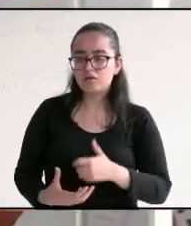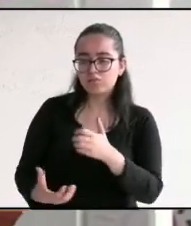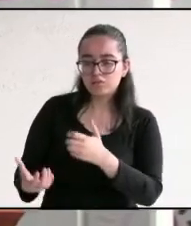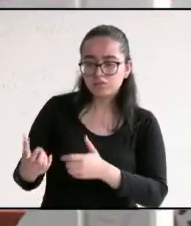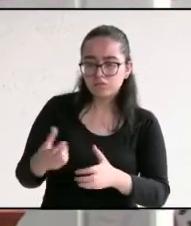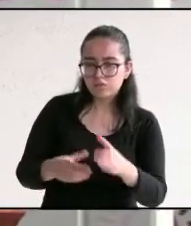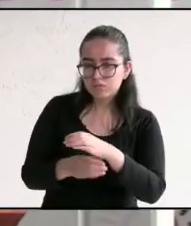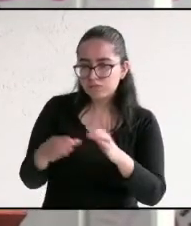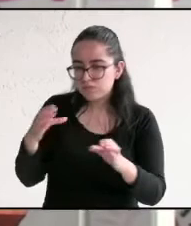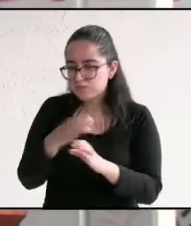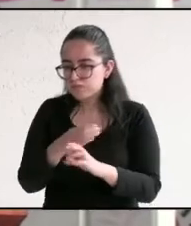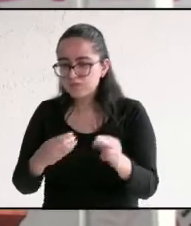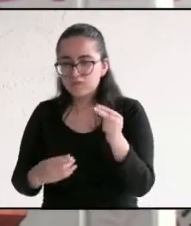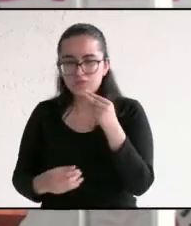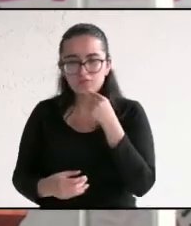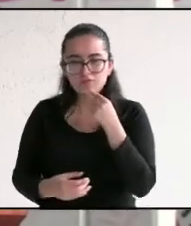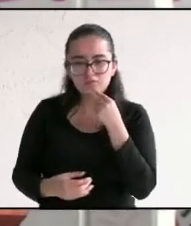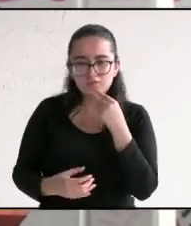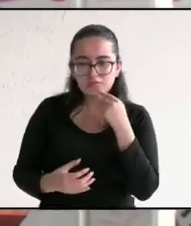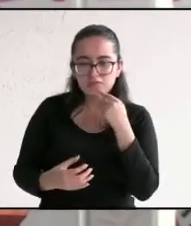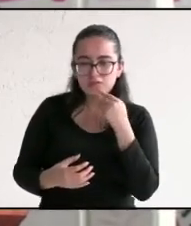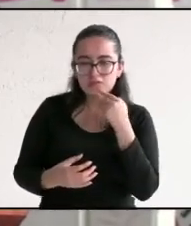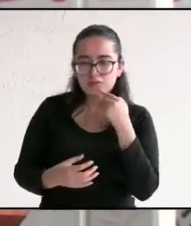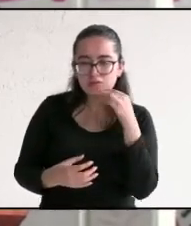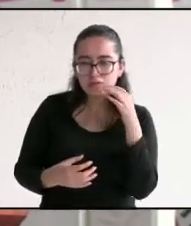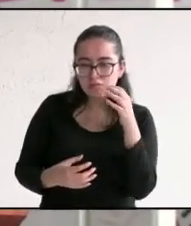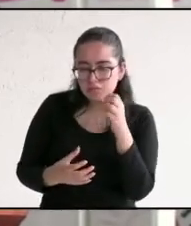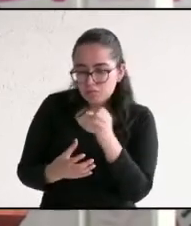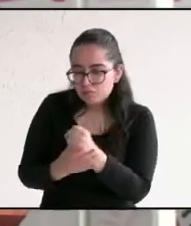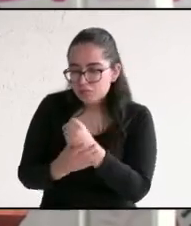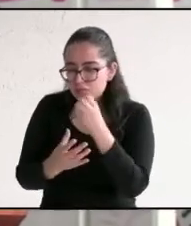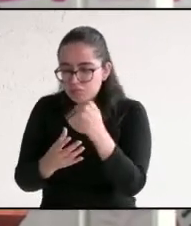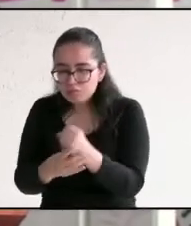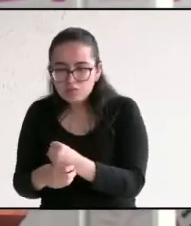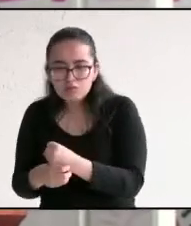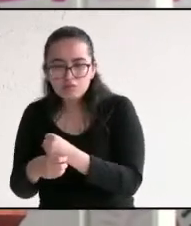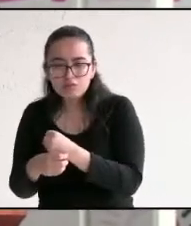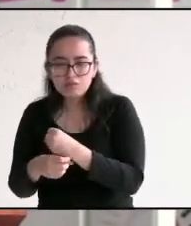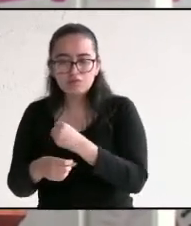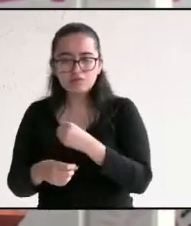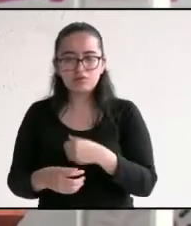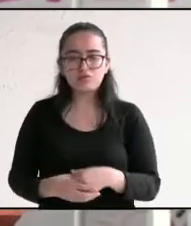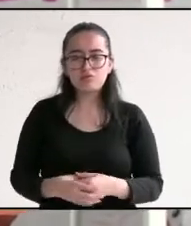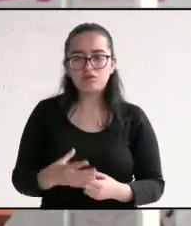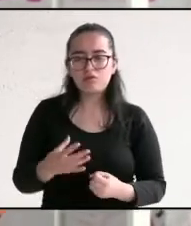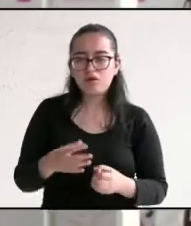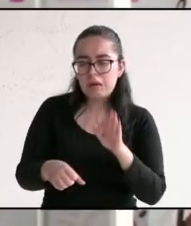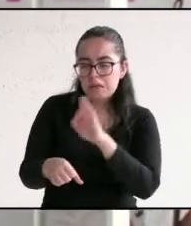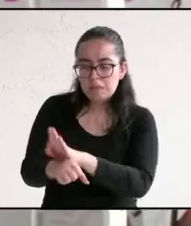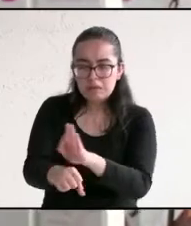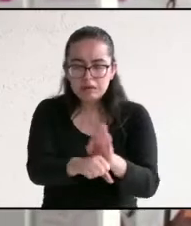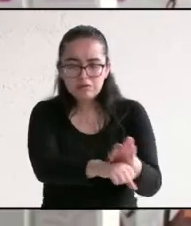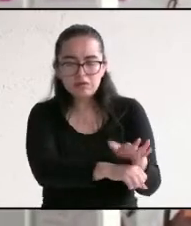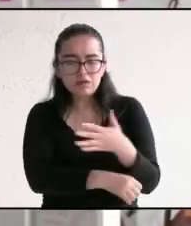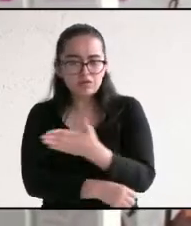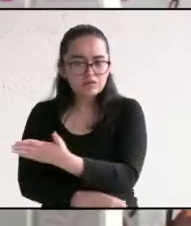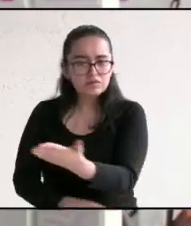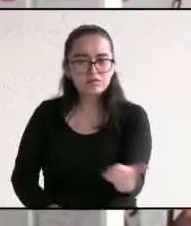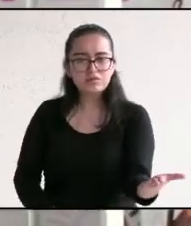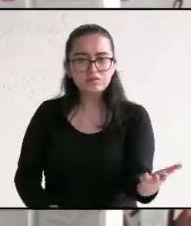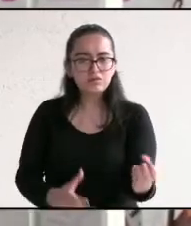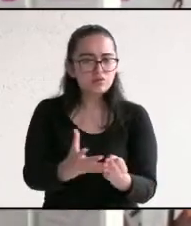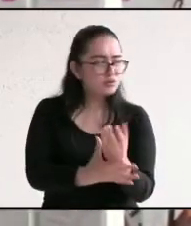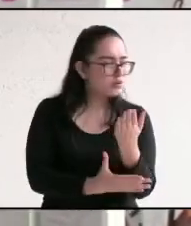la comunidad aprovechar los recursos naturales para generar recursos y lograr un nuevo beneficio social que detone nuevos